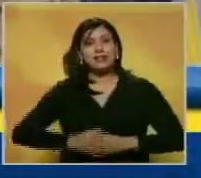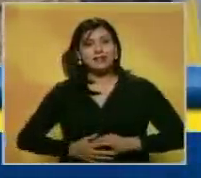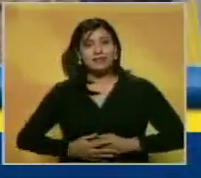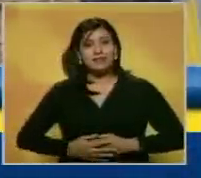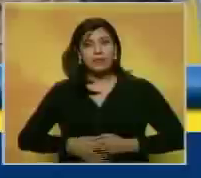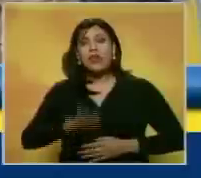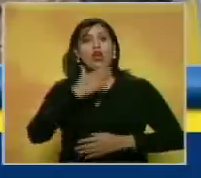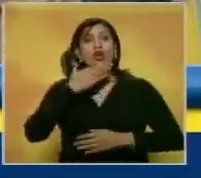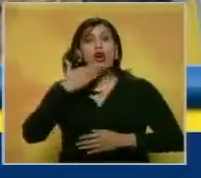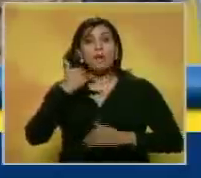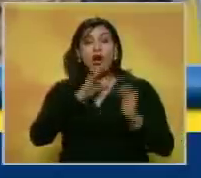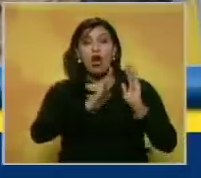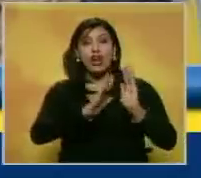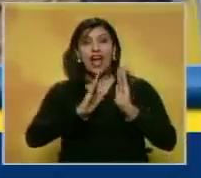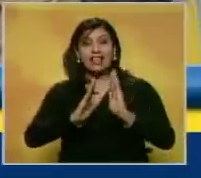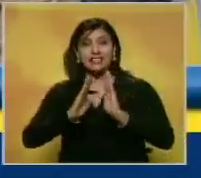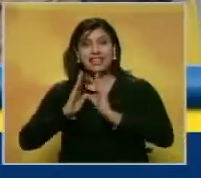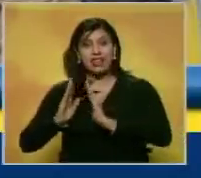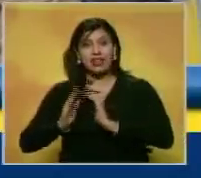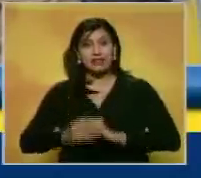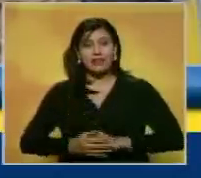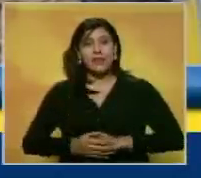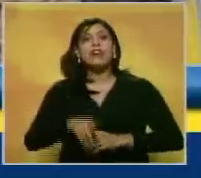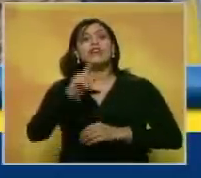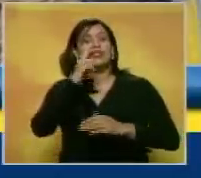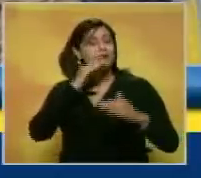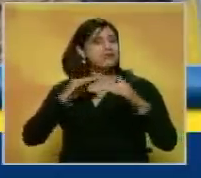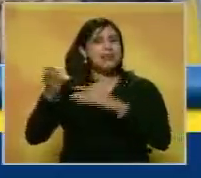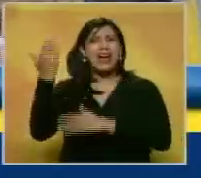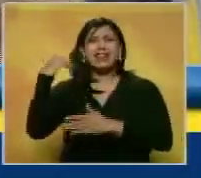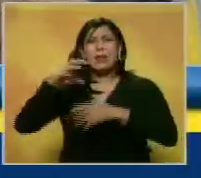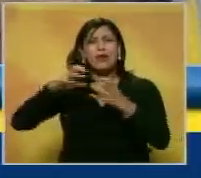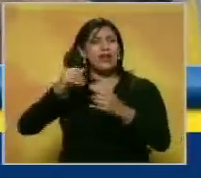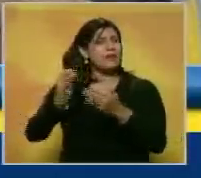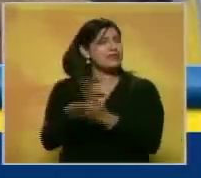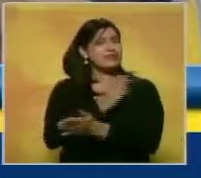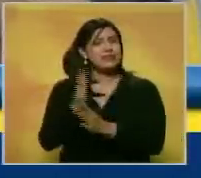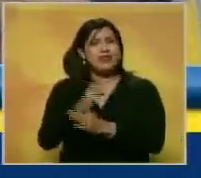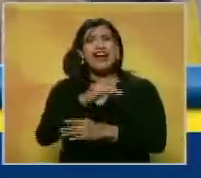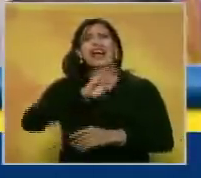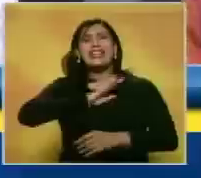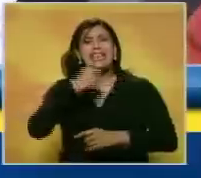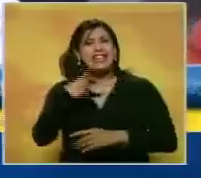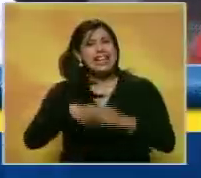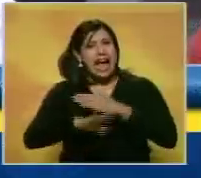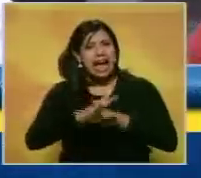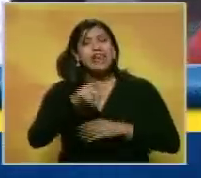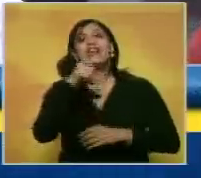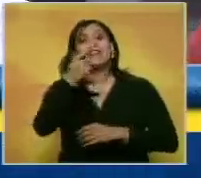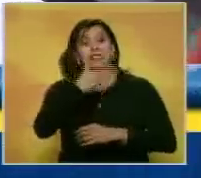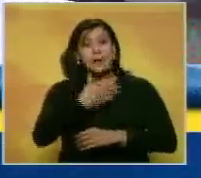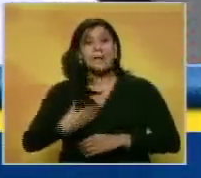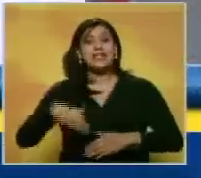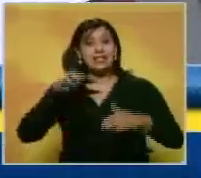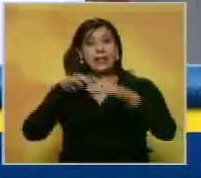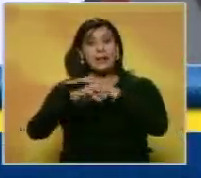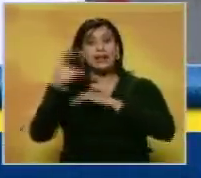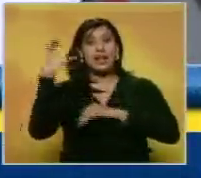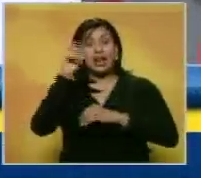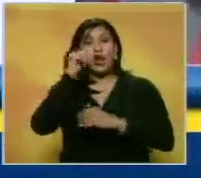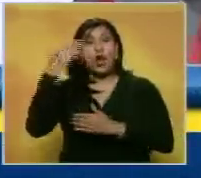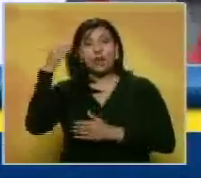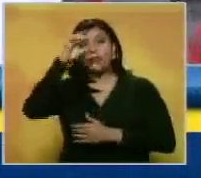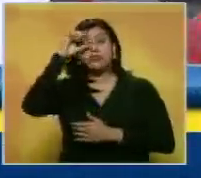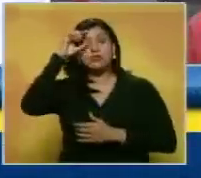Lo mejor organizada. Superemos los problemas que hay, que puedan existir. El presidente del Metro de Caracas,